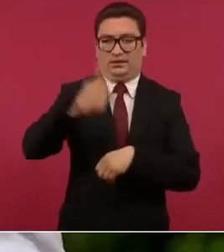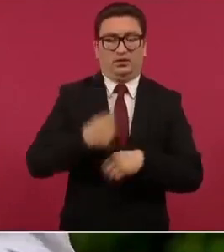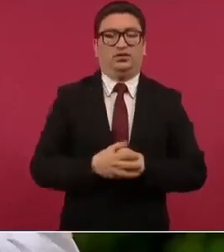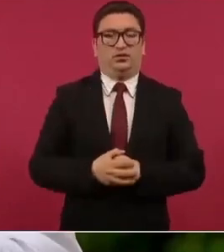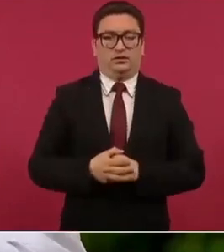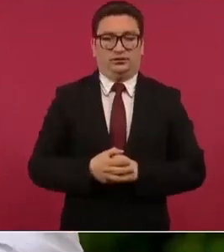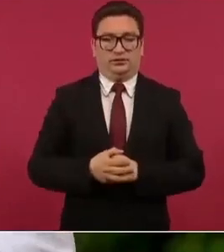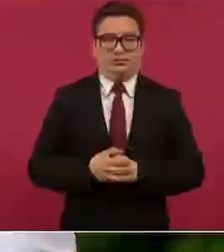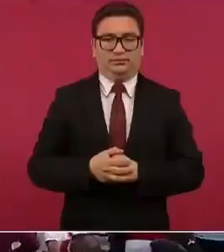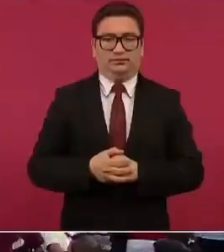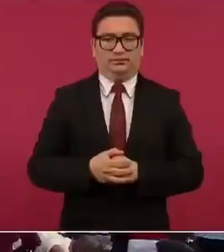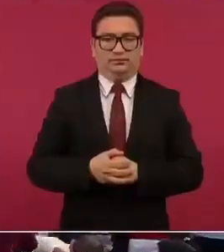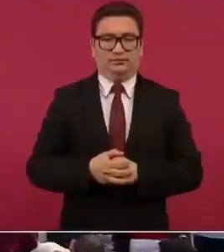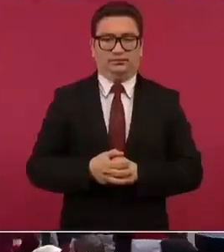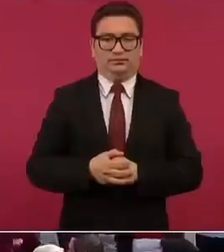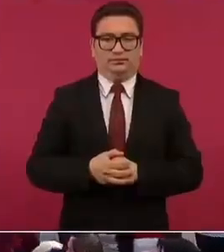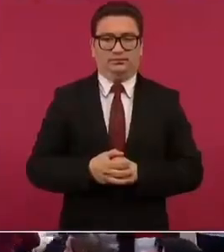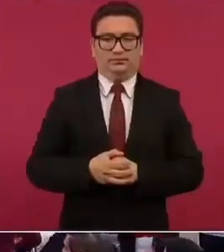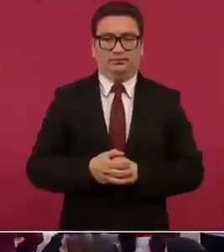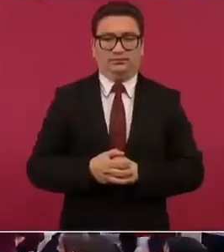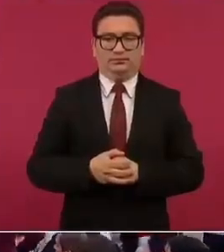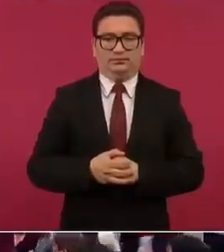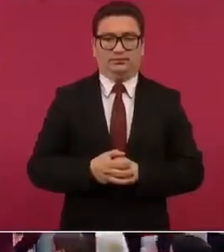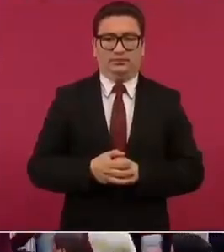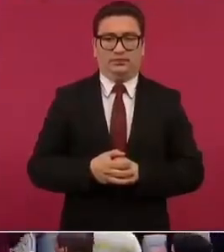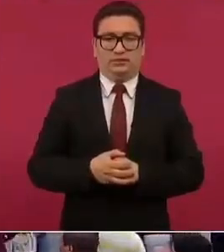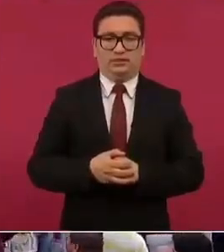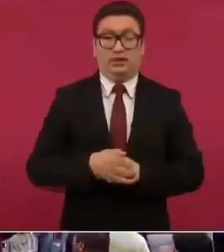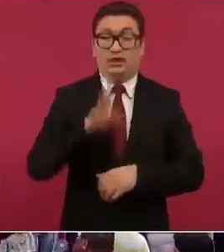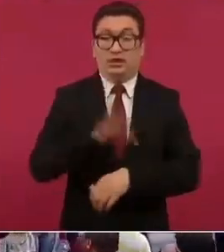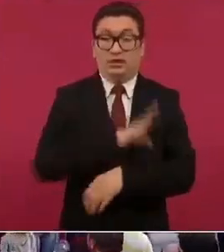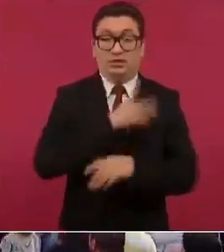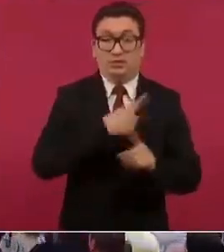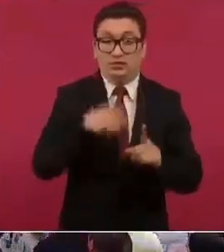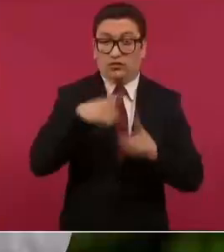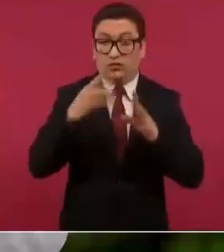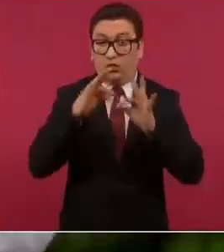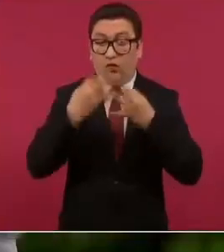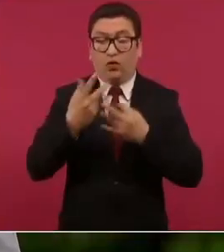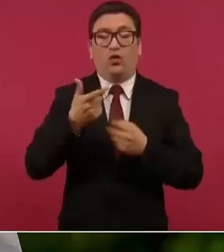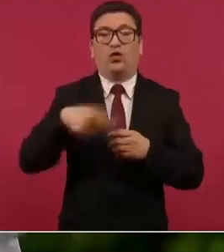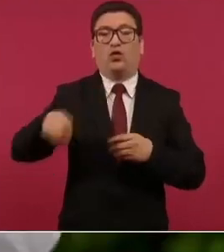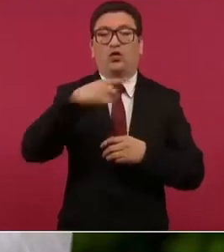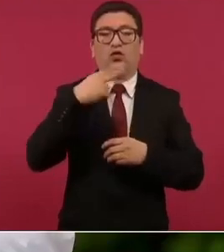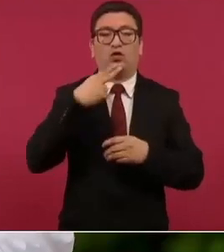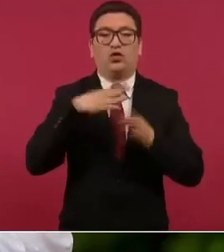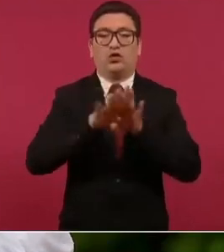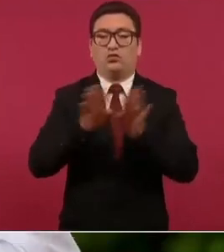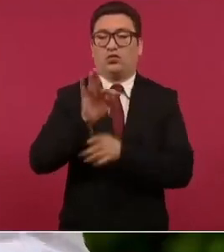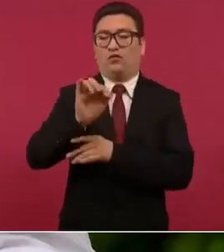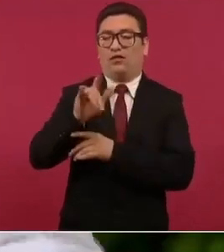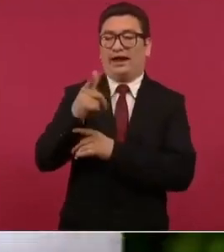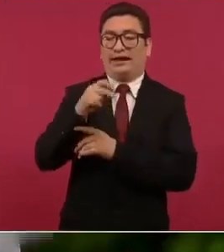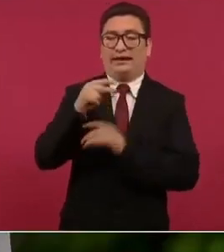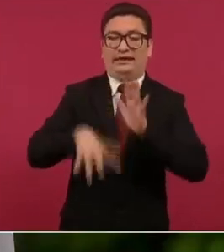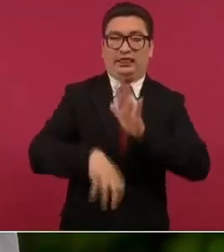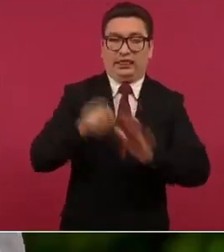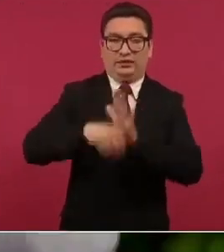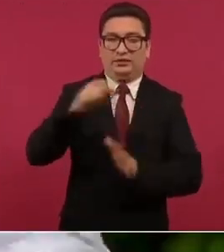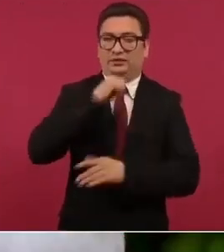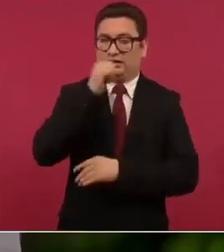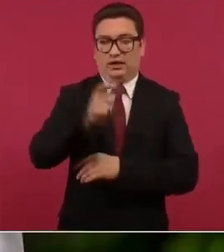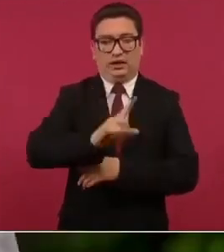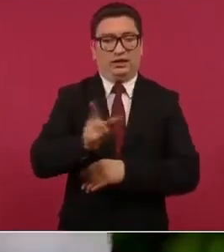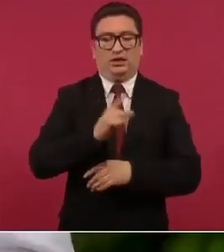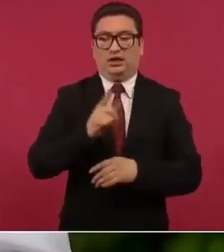explotación de energéticos mediante el fracking ni se ha